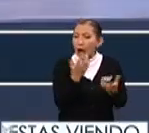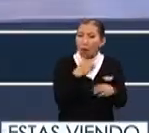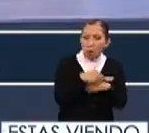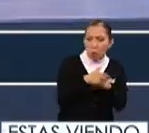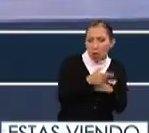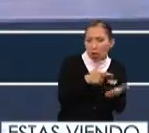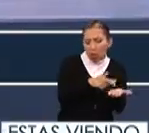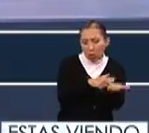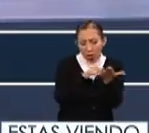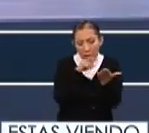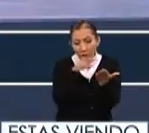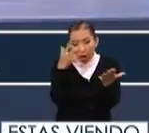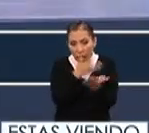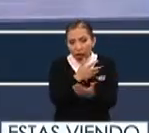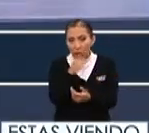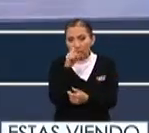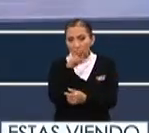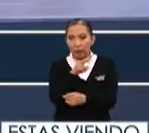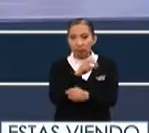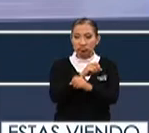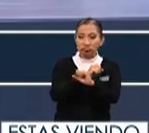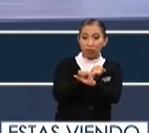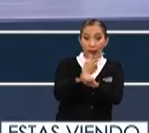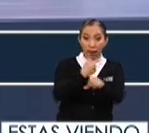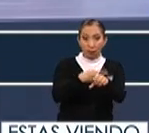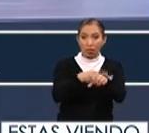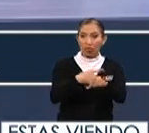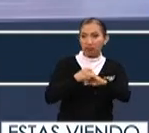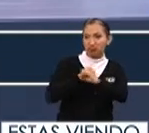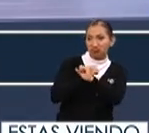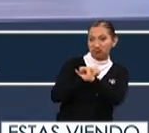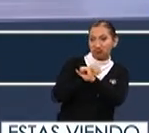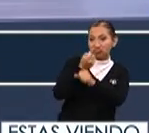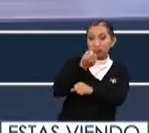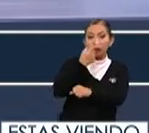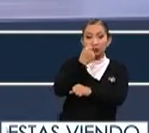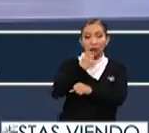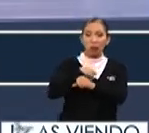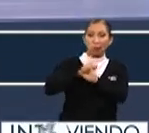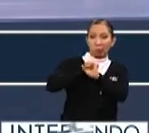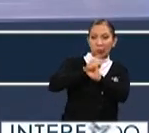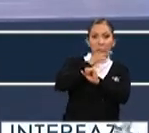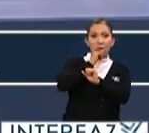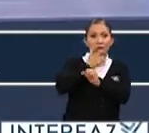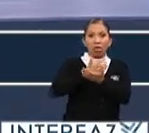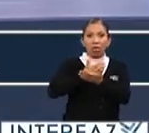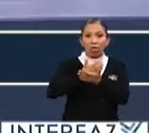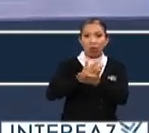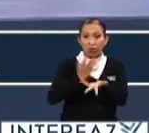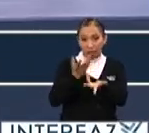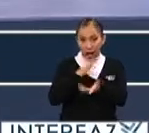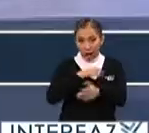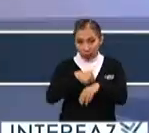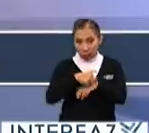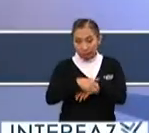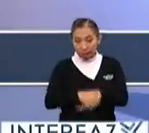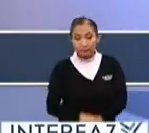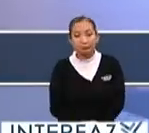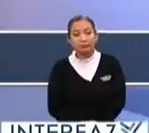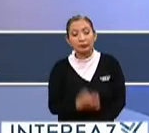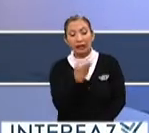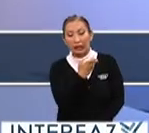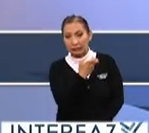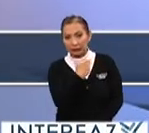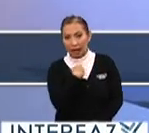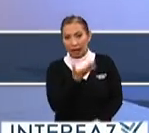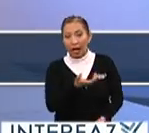estadística que nos hable de cómo ha avanzado esta resistencia a las enfermedades para que veamos realmente cuál ha sido el efecto? Sí, totalmente. Estas